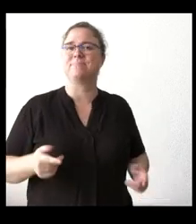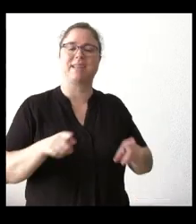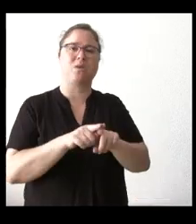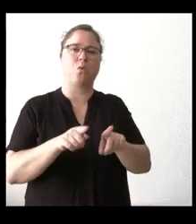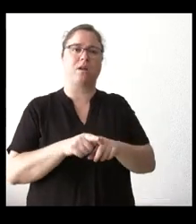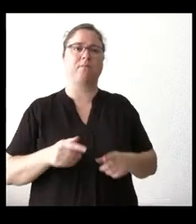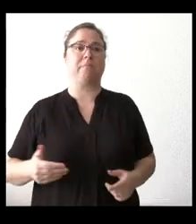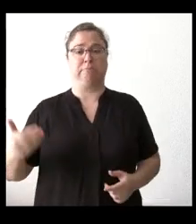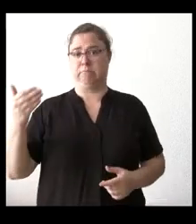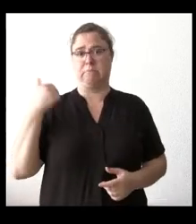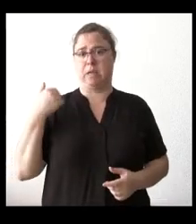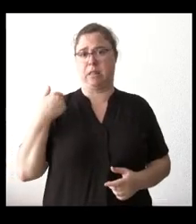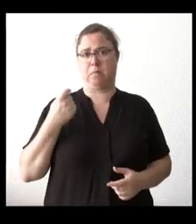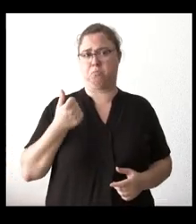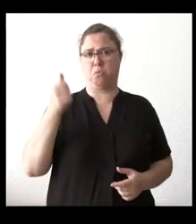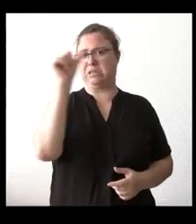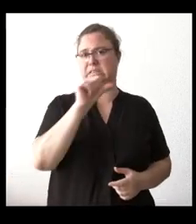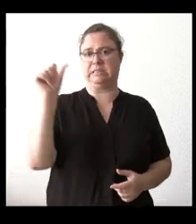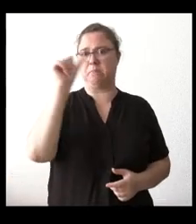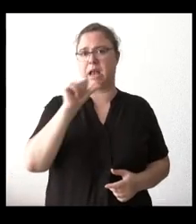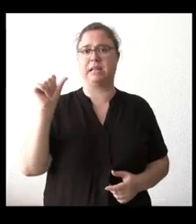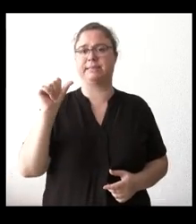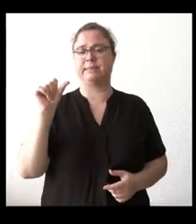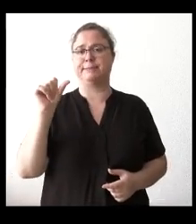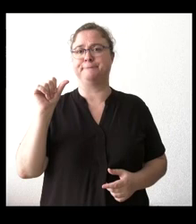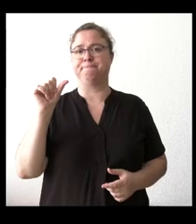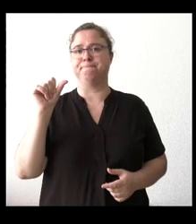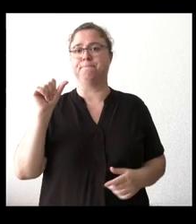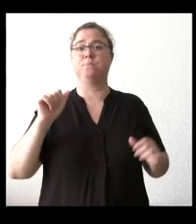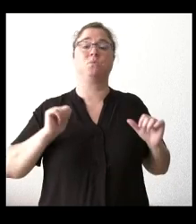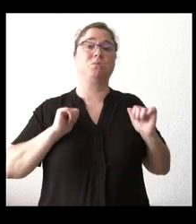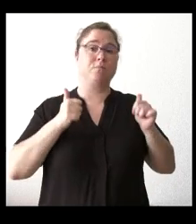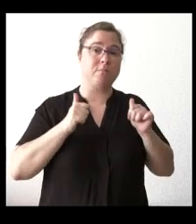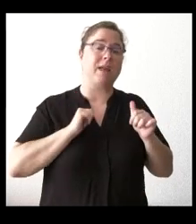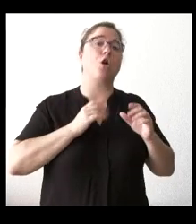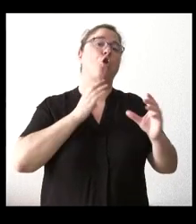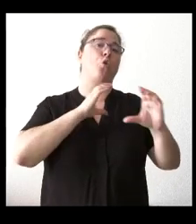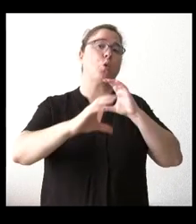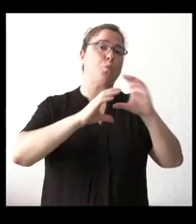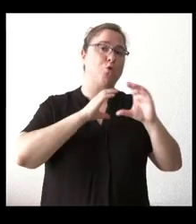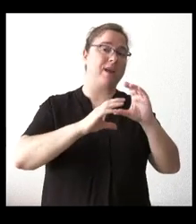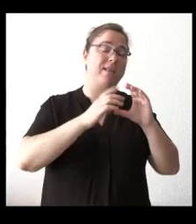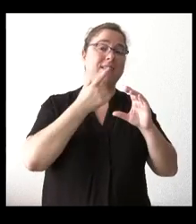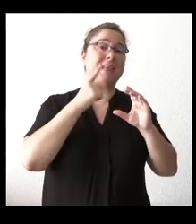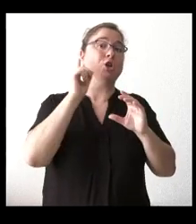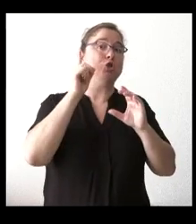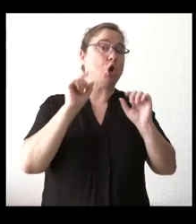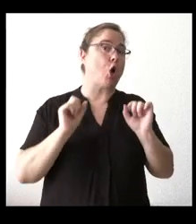hace no demasiado tiempo, unas semanas, desde la Dirección de Comunicación se nos dijo que solo era oficial